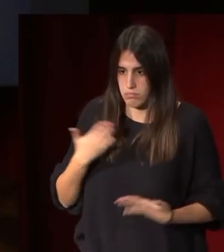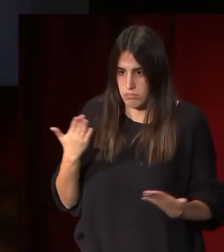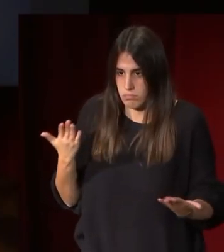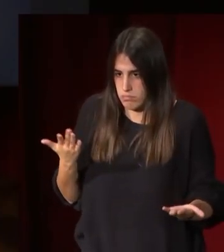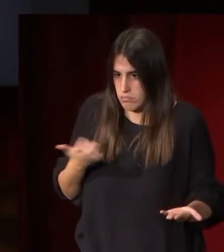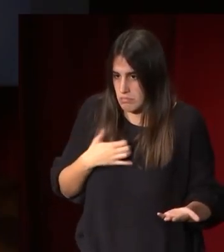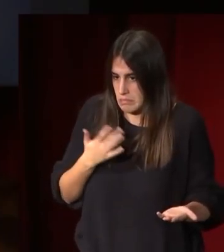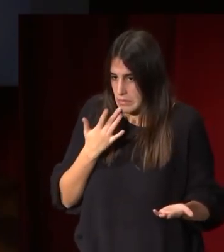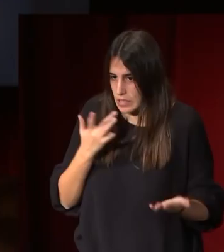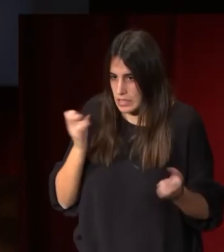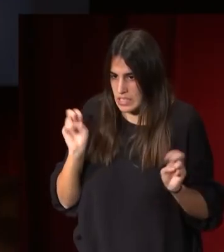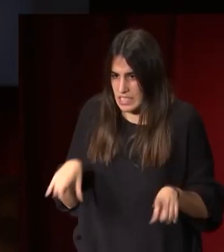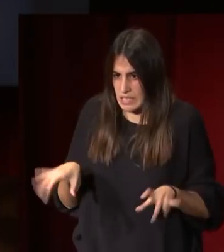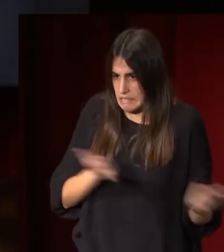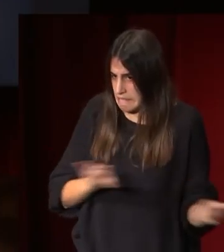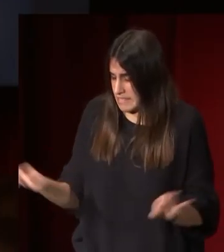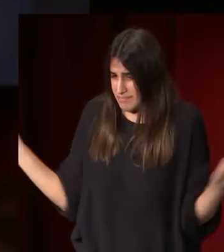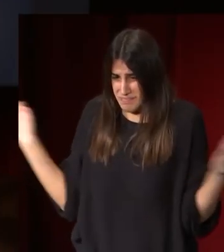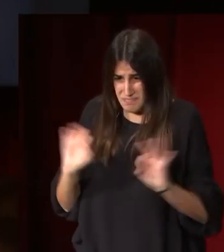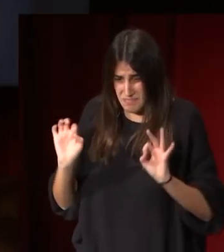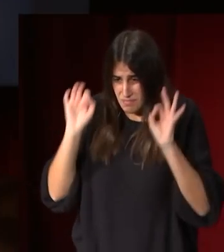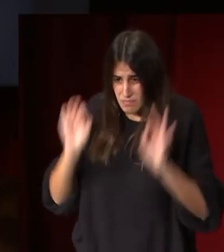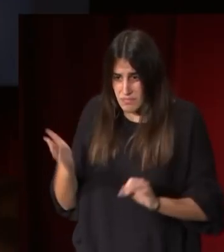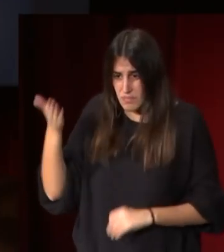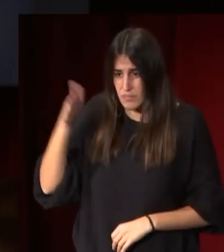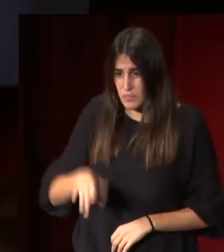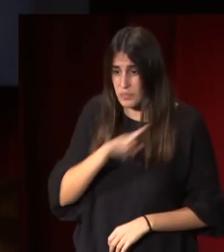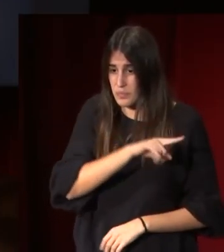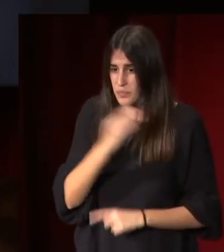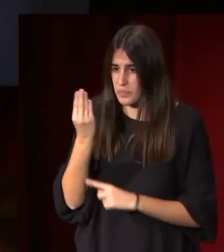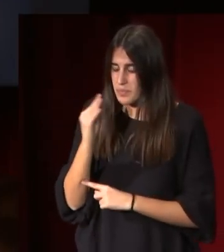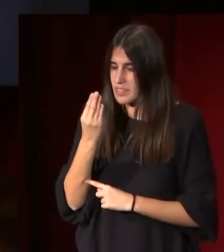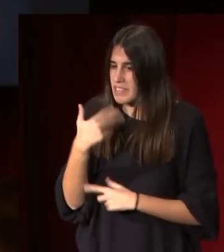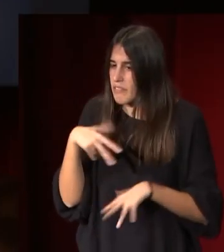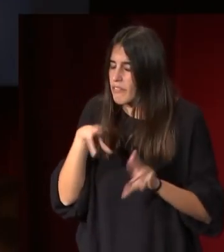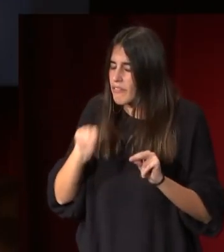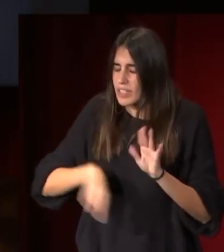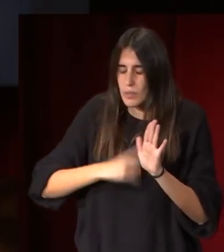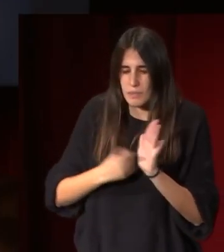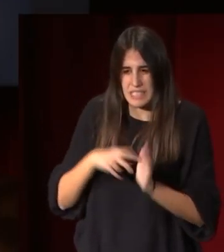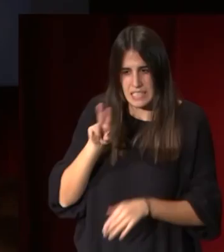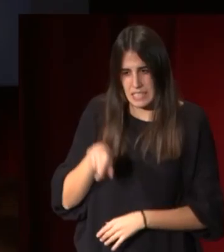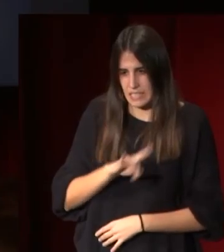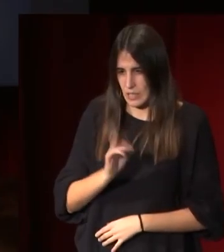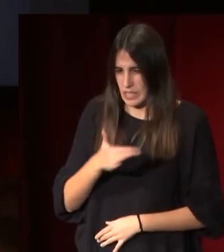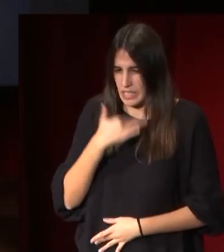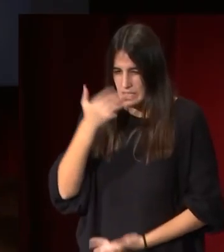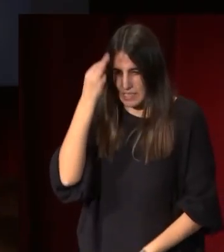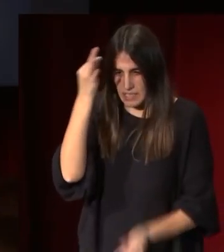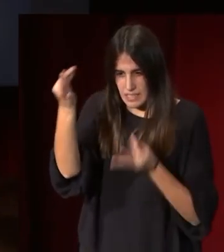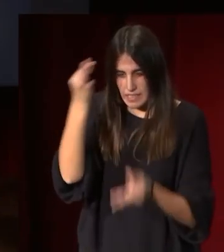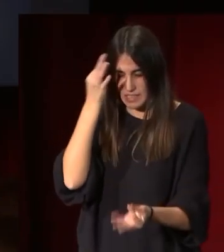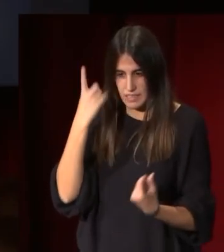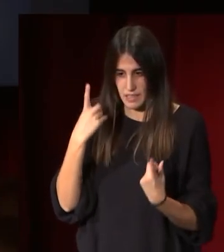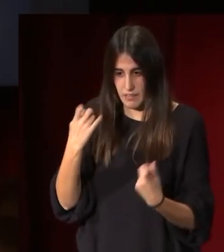haber preparado algunas cosas esta obra está ligeramente sin terminar si uno se acerca a verla